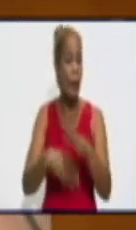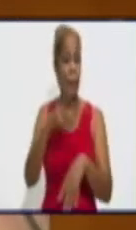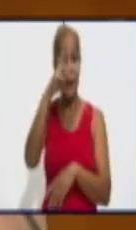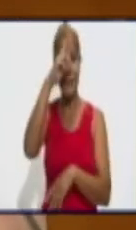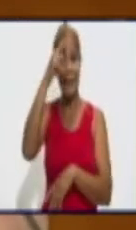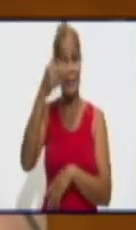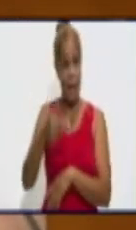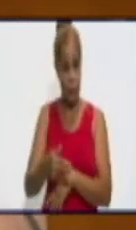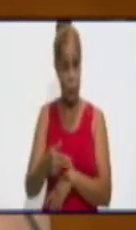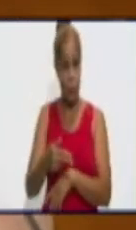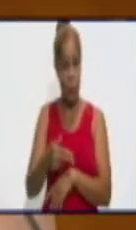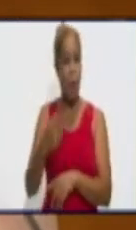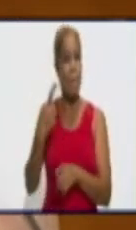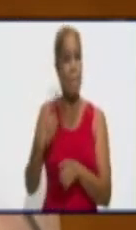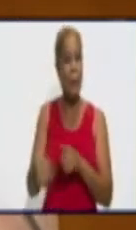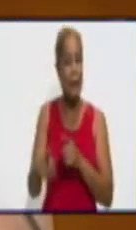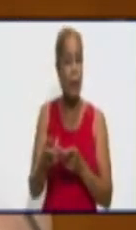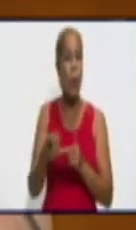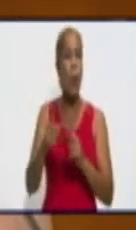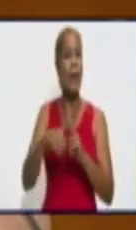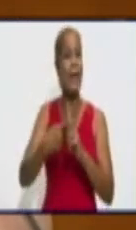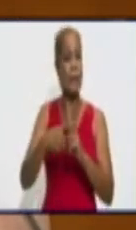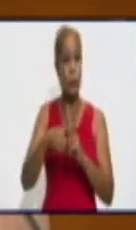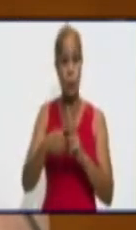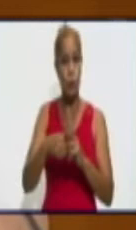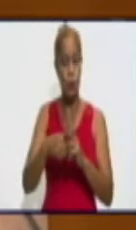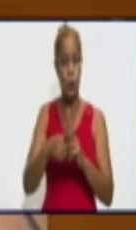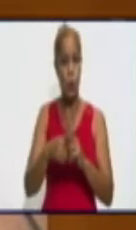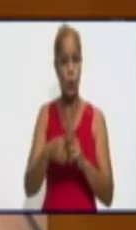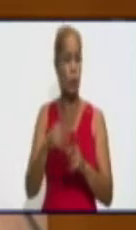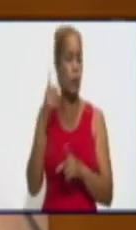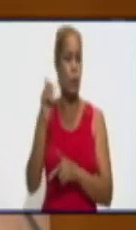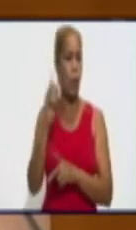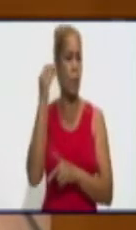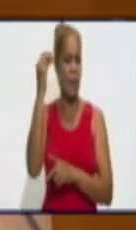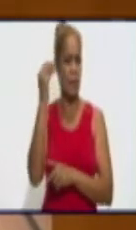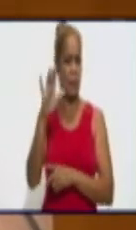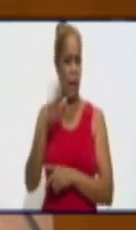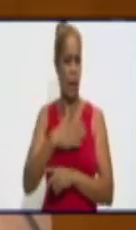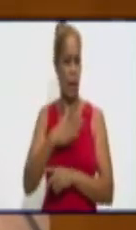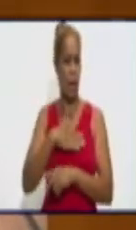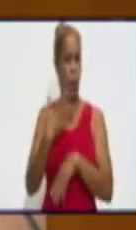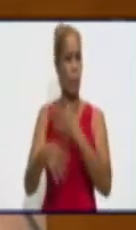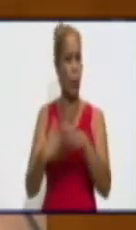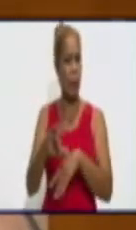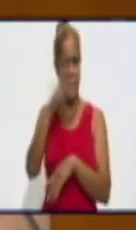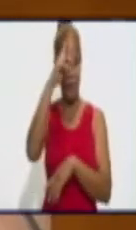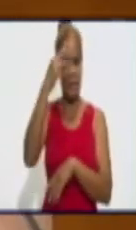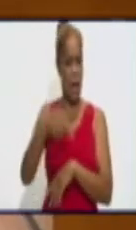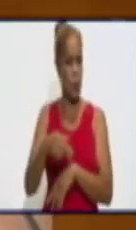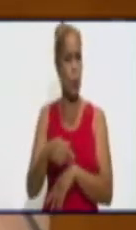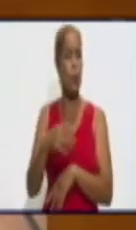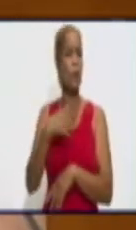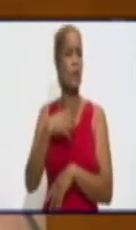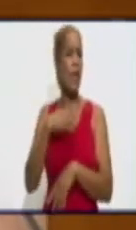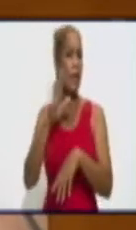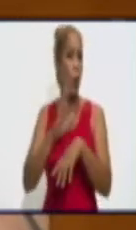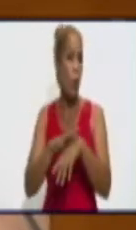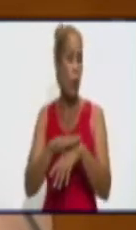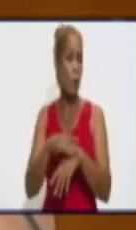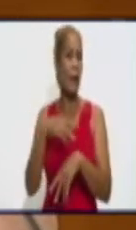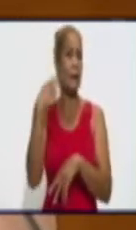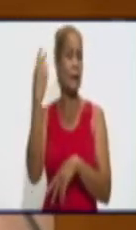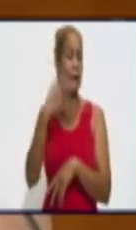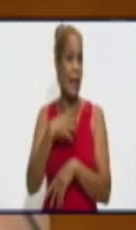solución la tenga el sistema de salud solo. Si todos no cooperamos, si la población no coopera, si la población